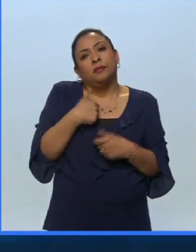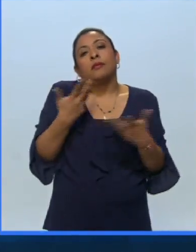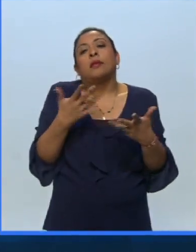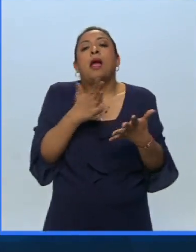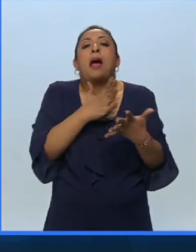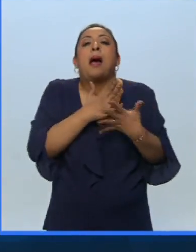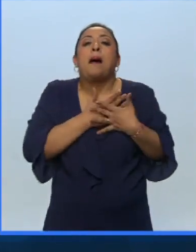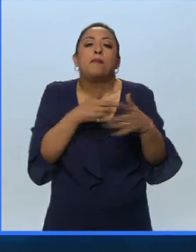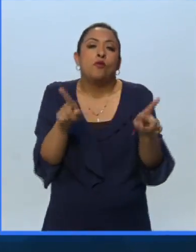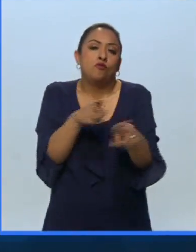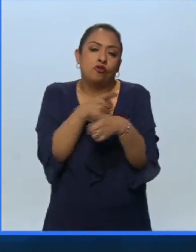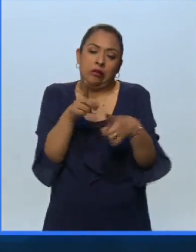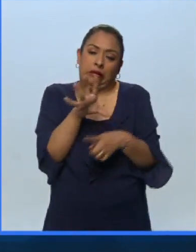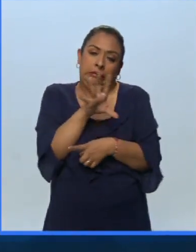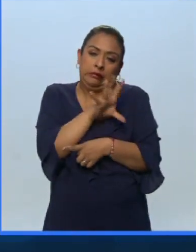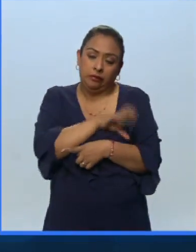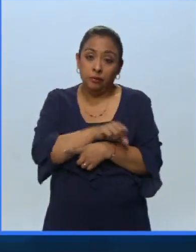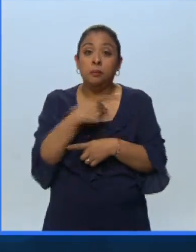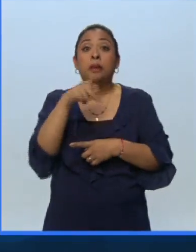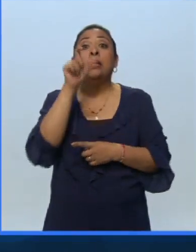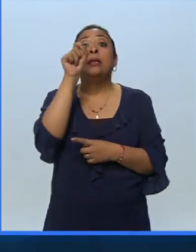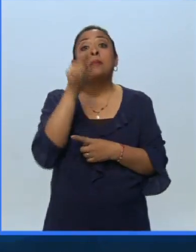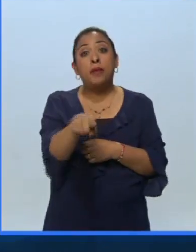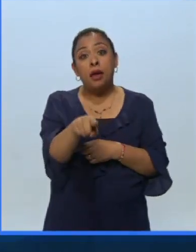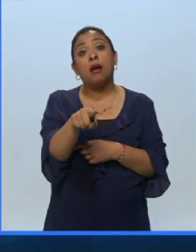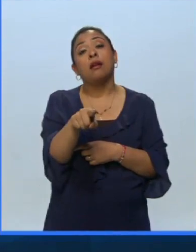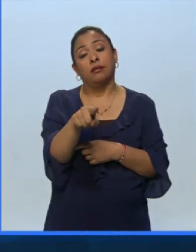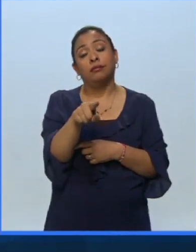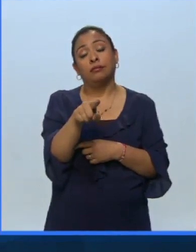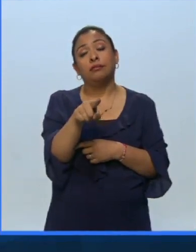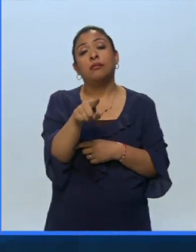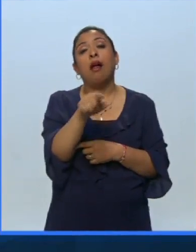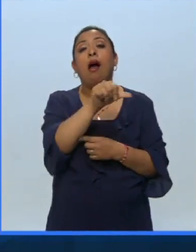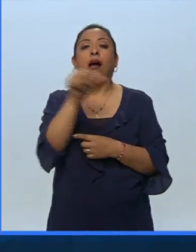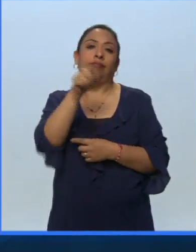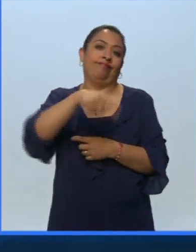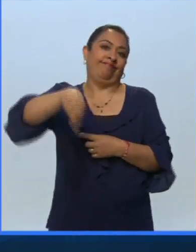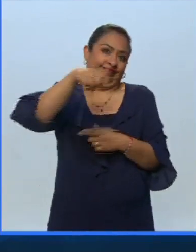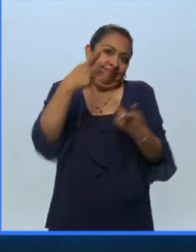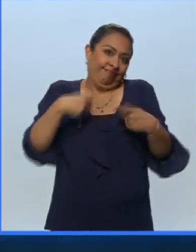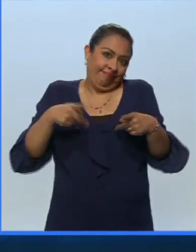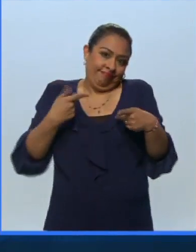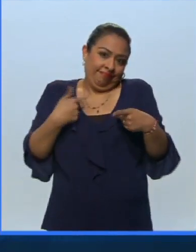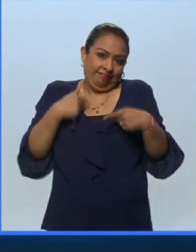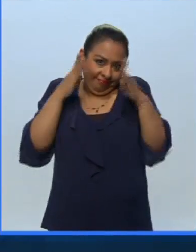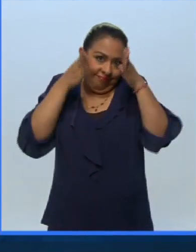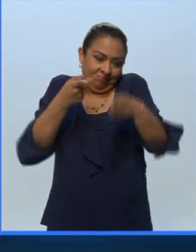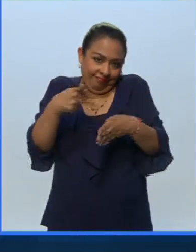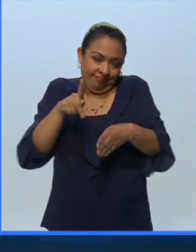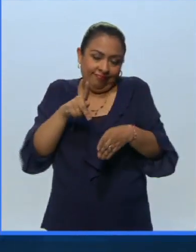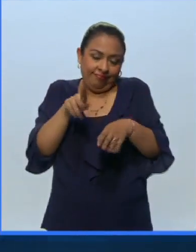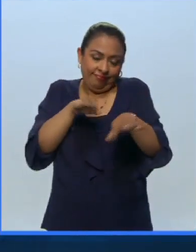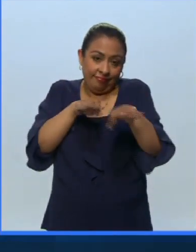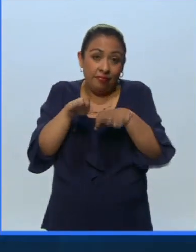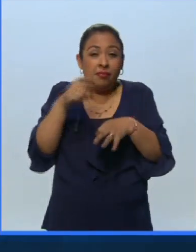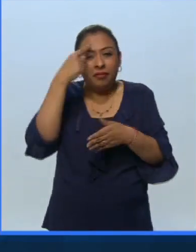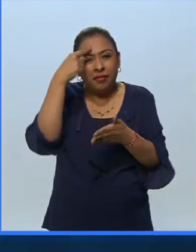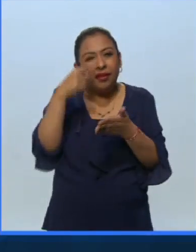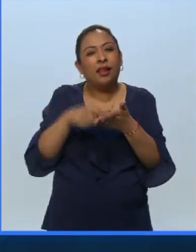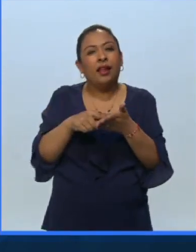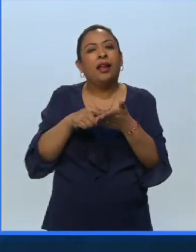amo la música, pero también mucho de lo que hacemos es por ellos, ¿sabes? Yo creo que es una gran parte